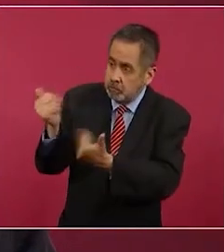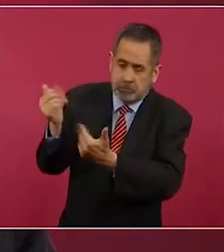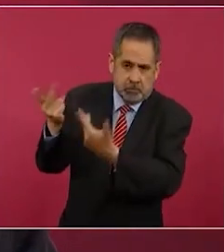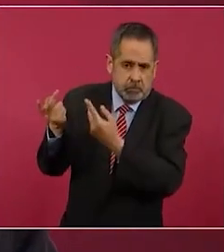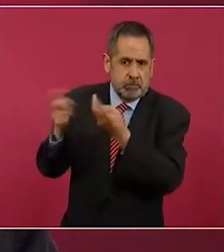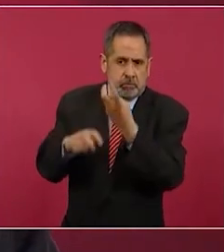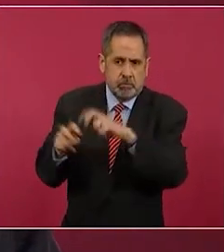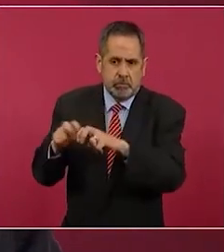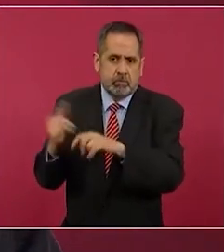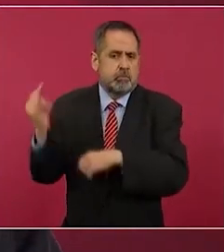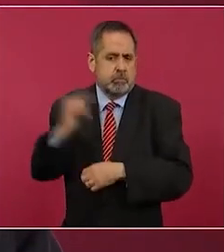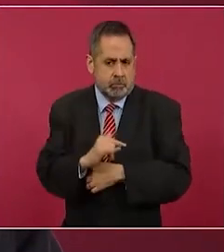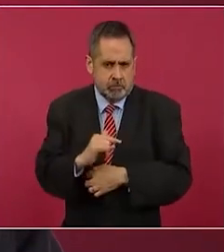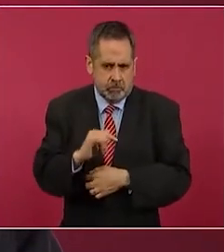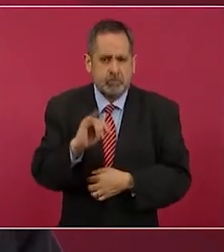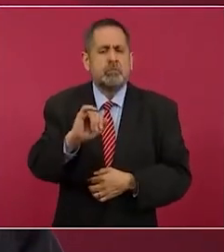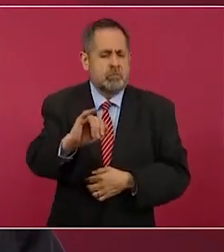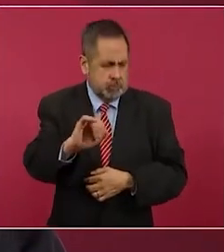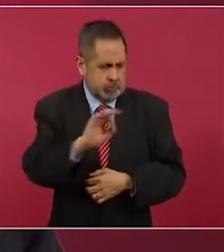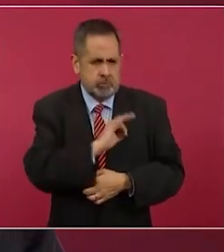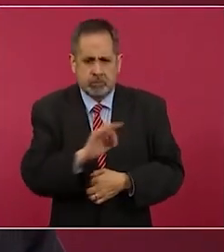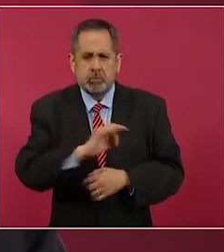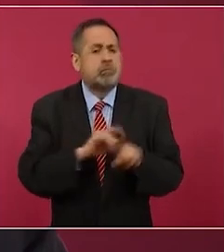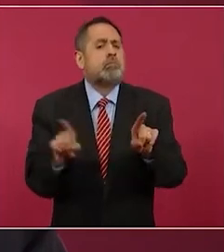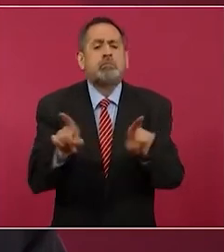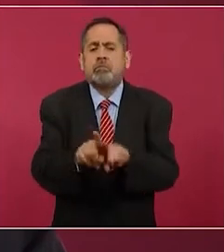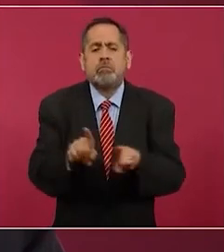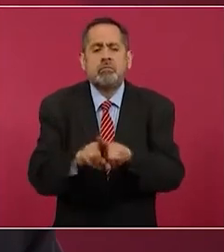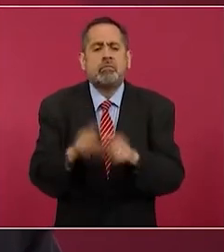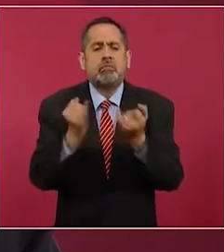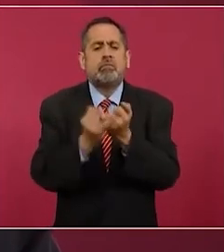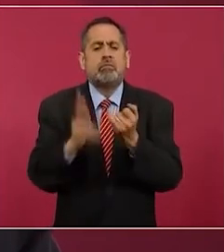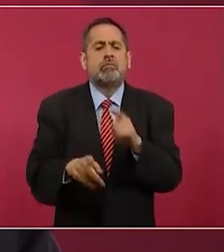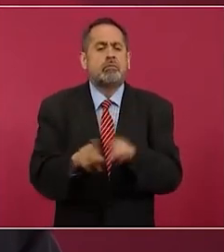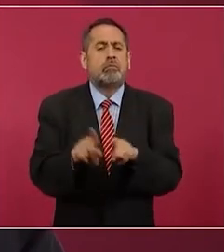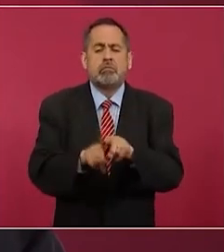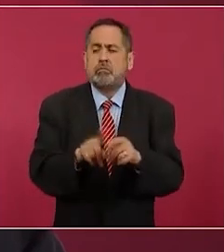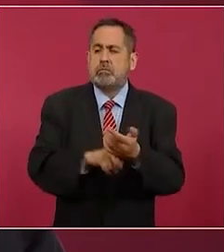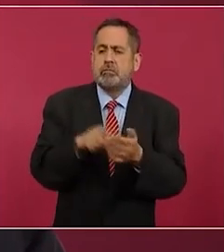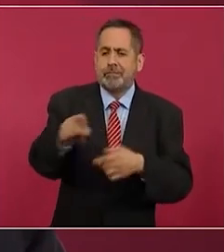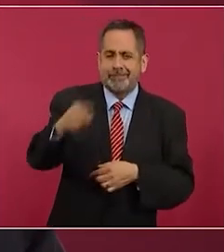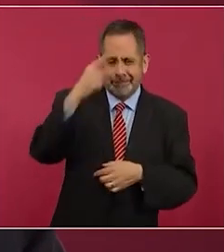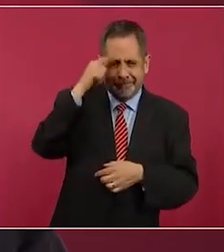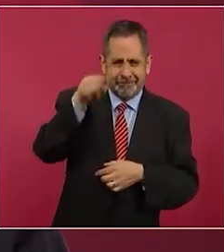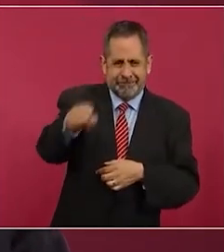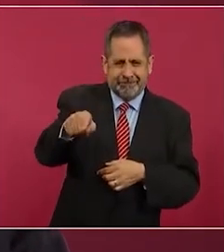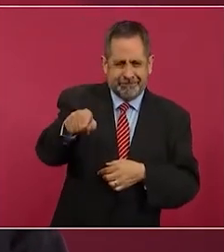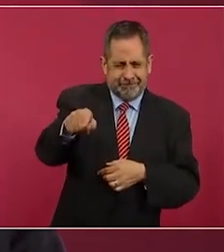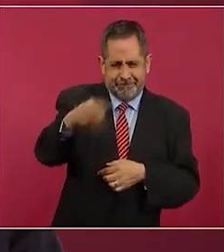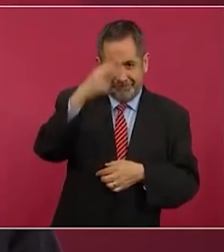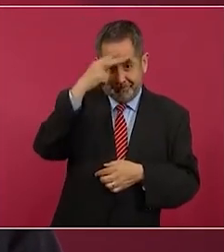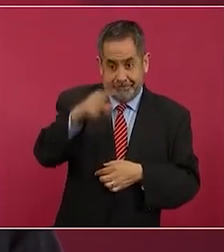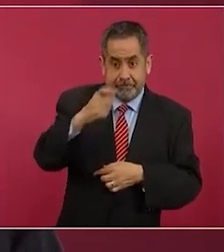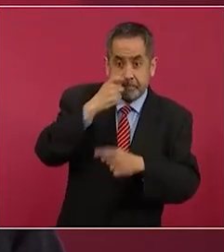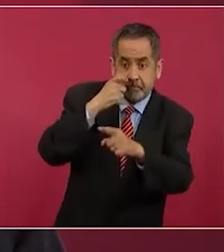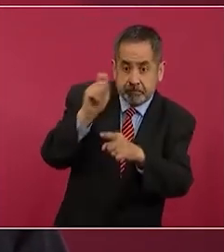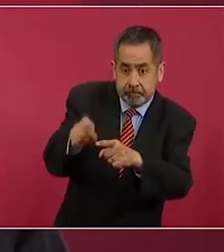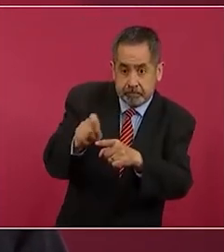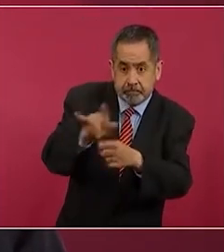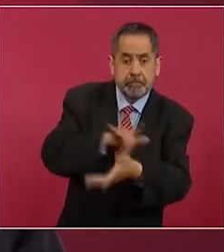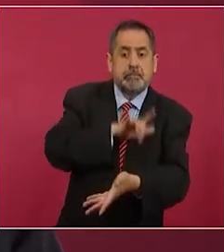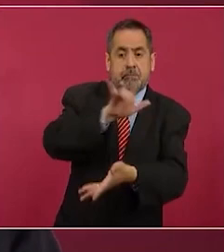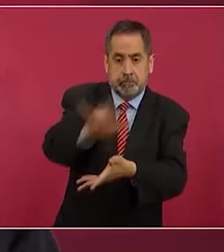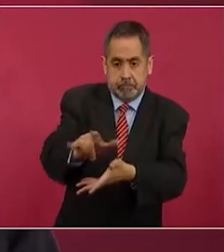en Rusia, podríamos hacer lo mismo que estamos haciendo para traer a los mexicanos de Ucrania,